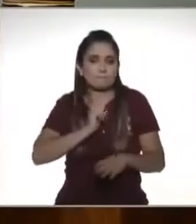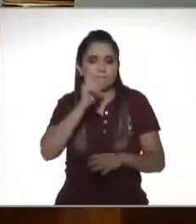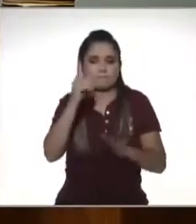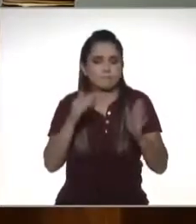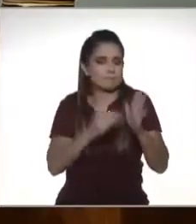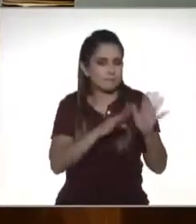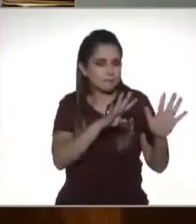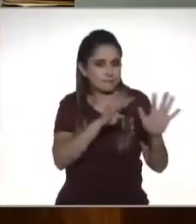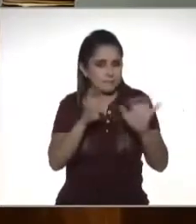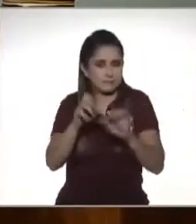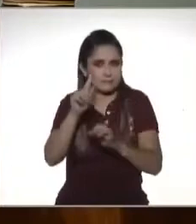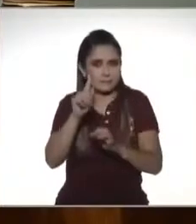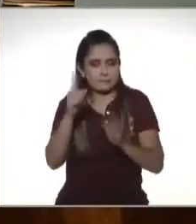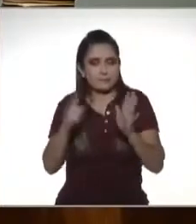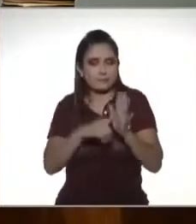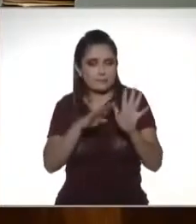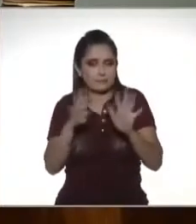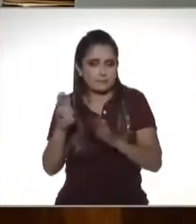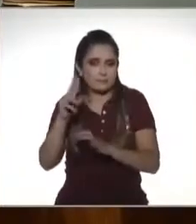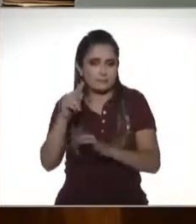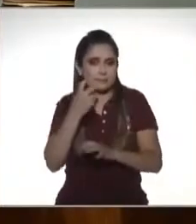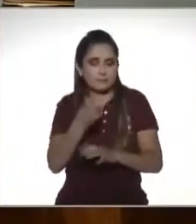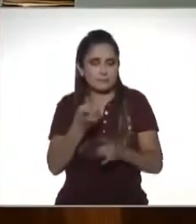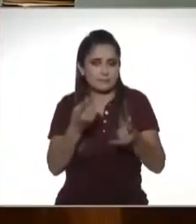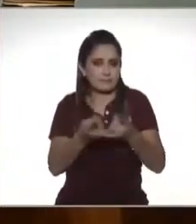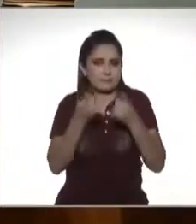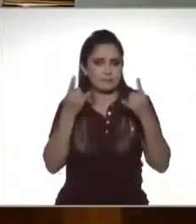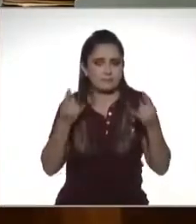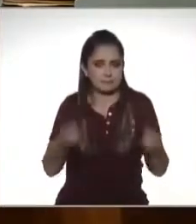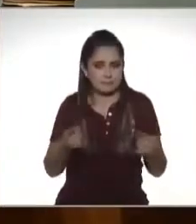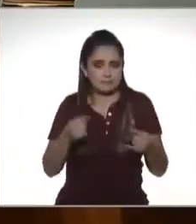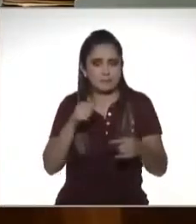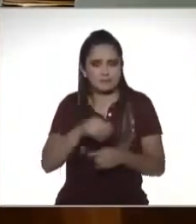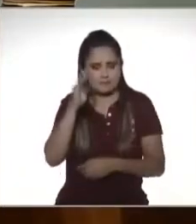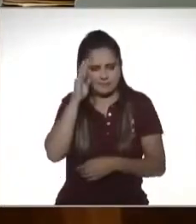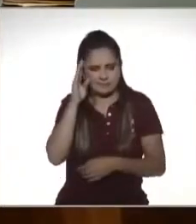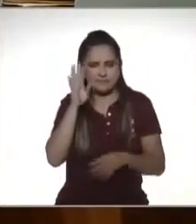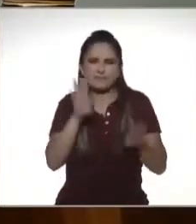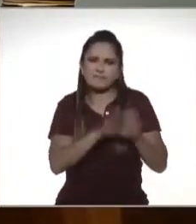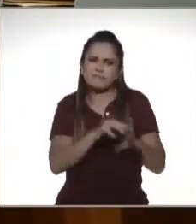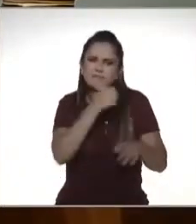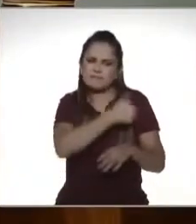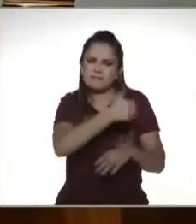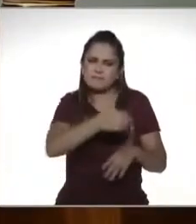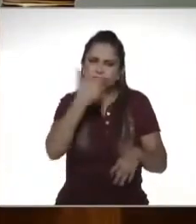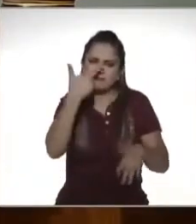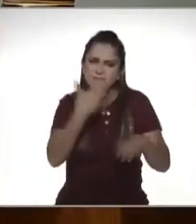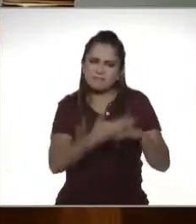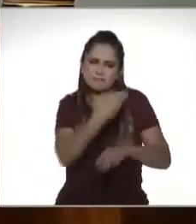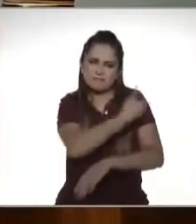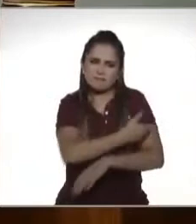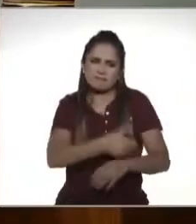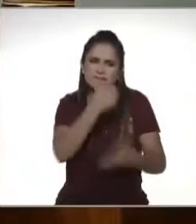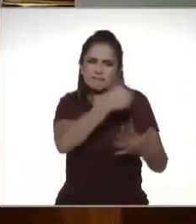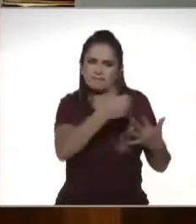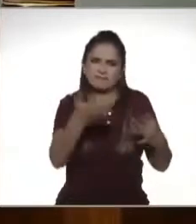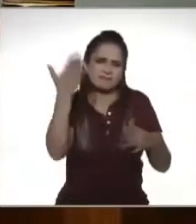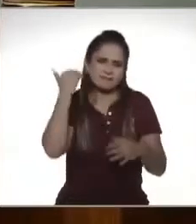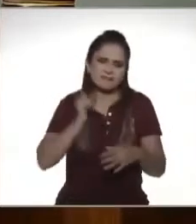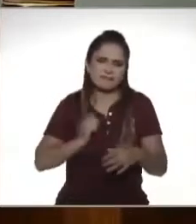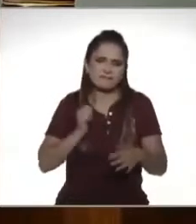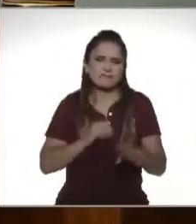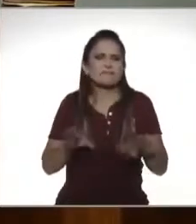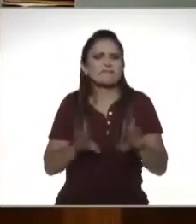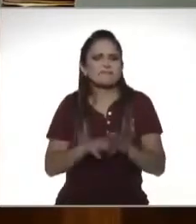estos años 80 que fueron coyunturales para cuestionar para cuestionar los roles que jugaba el individuo frente a la familia vamos a ver una